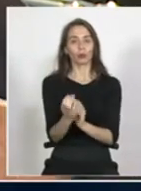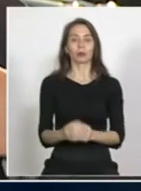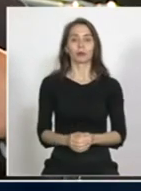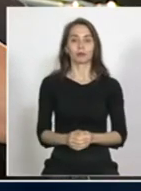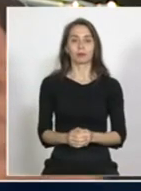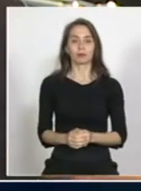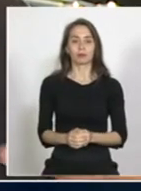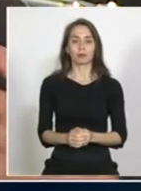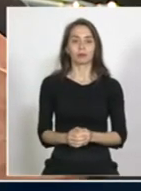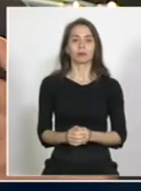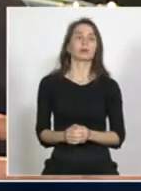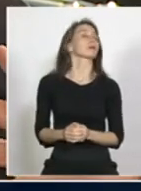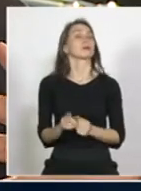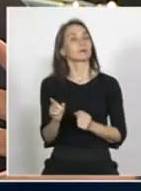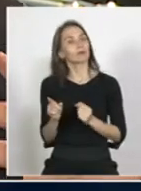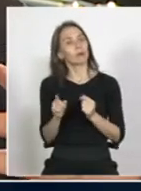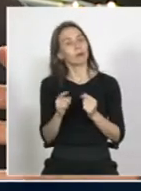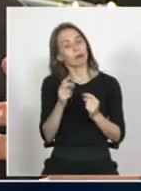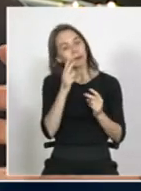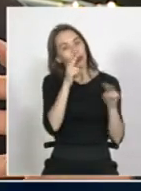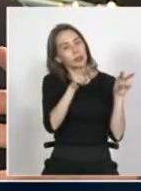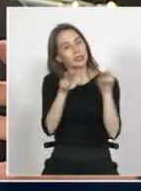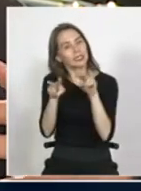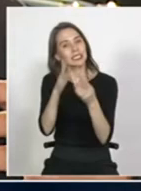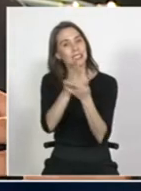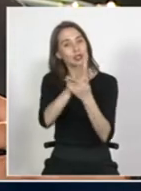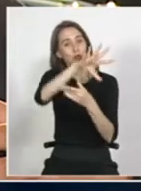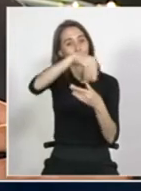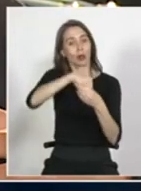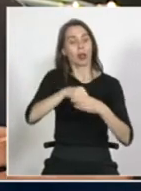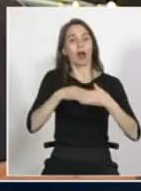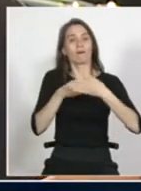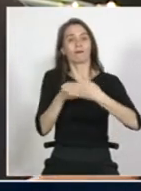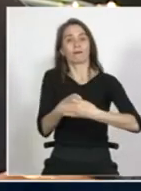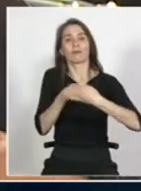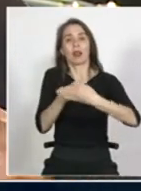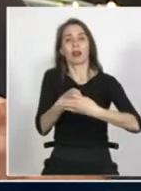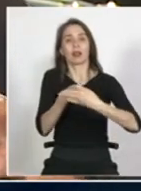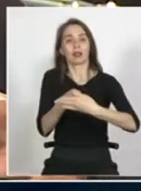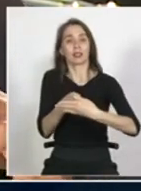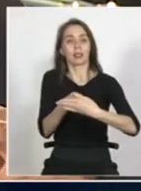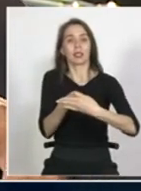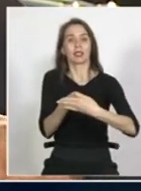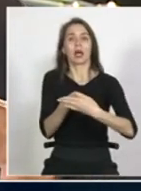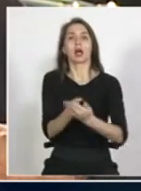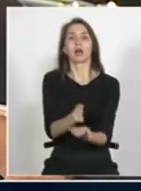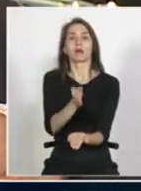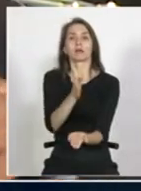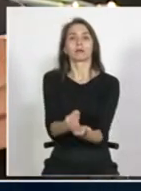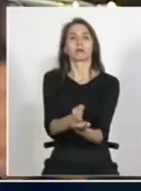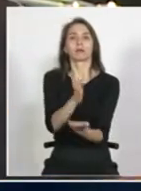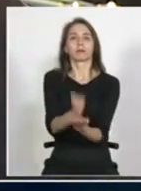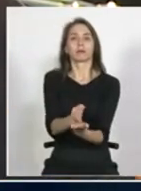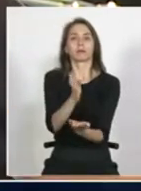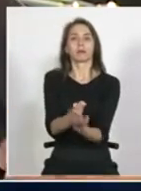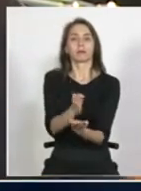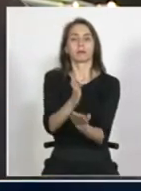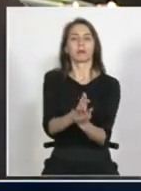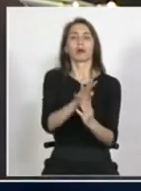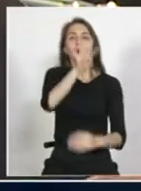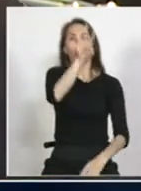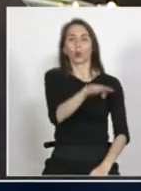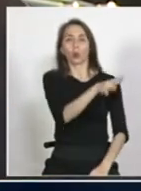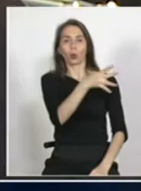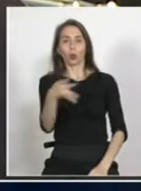Dentro de las barreras que se pueden establecer son, de alguna forma, lo rígido que, de alguna forma, son tanto los currículos